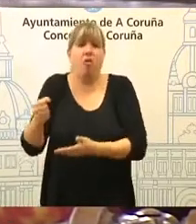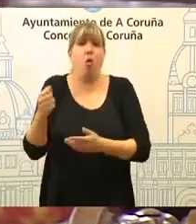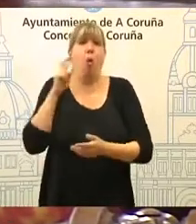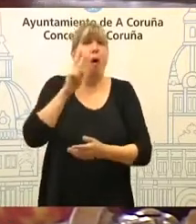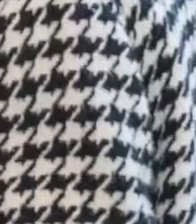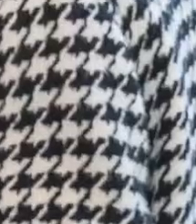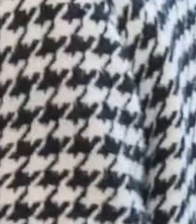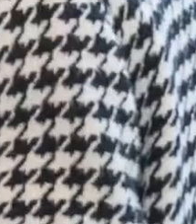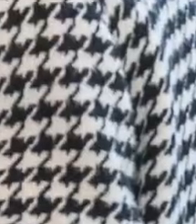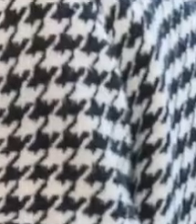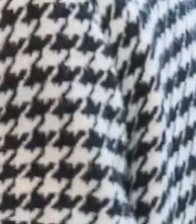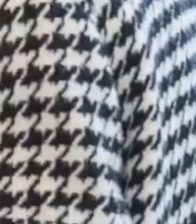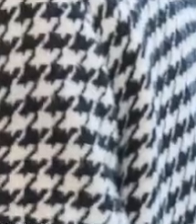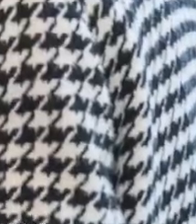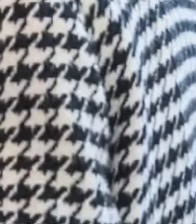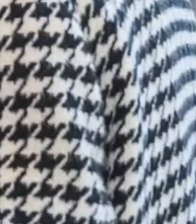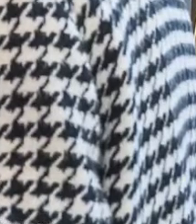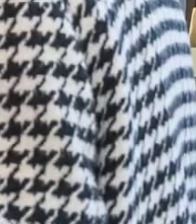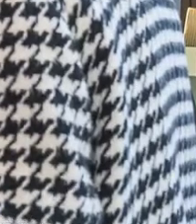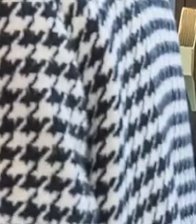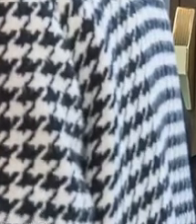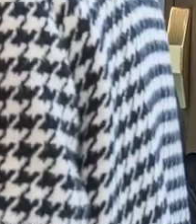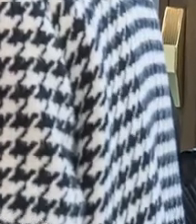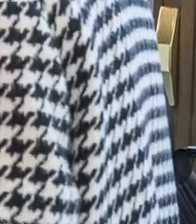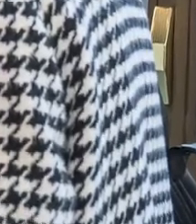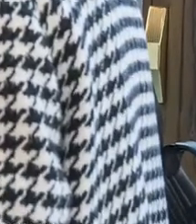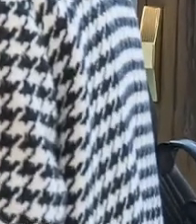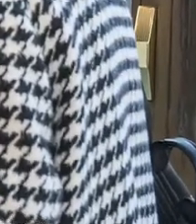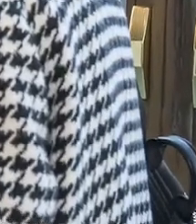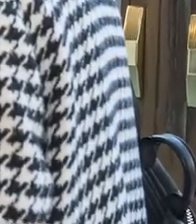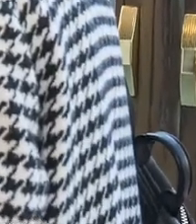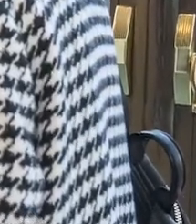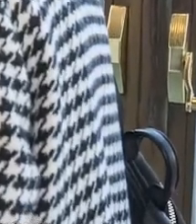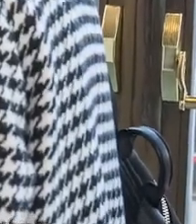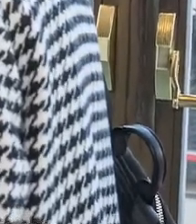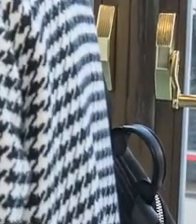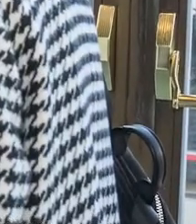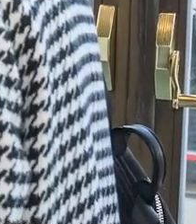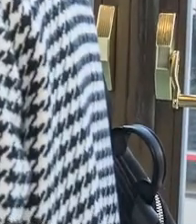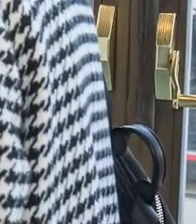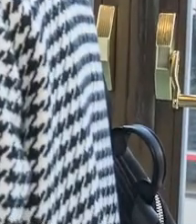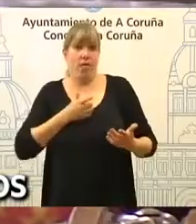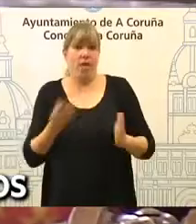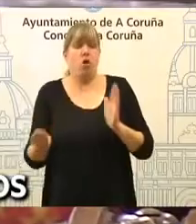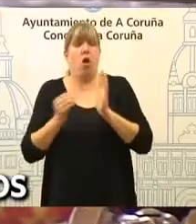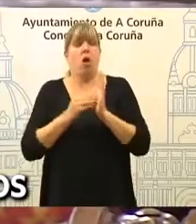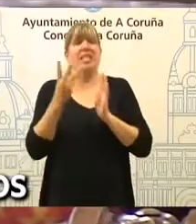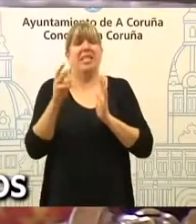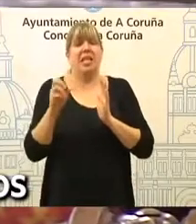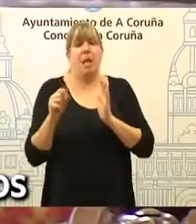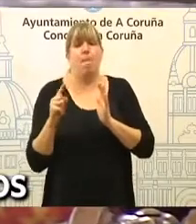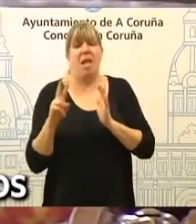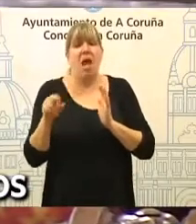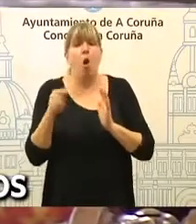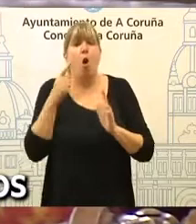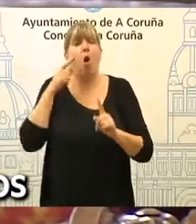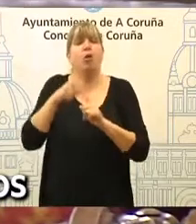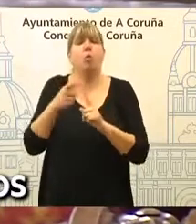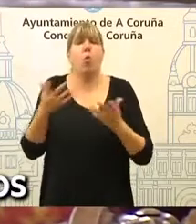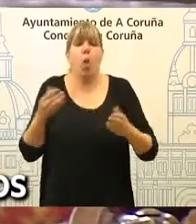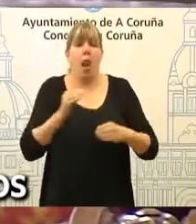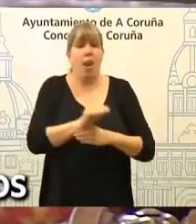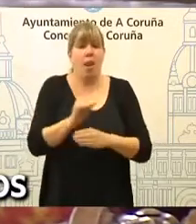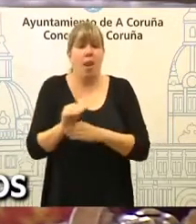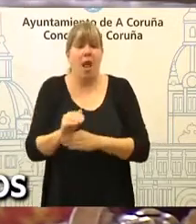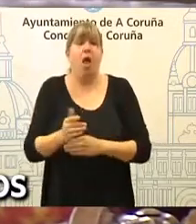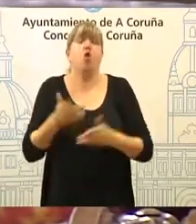nas condicións debidas Incluímos no orzamento en vigor deste ano neste Consello 30.000 euros para poder dotar de recursos básicos